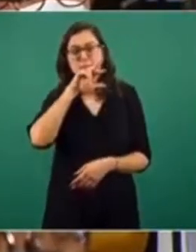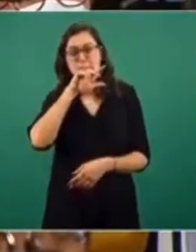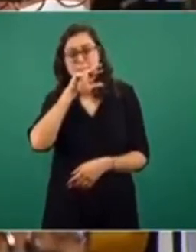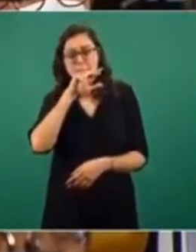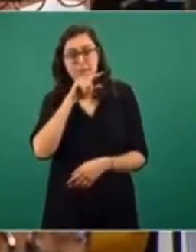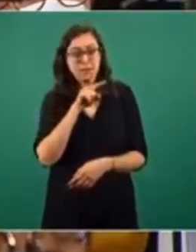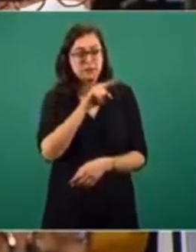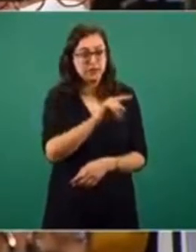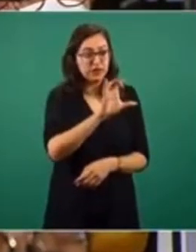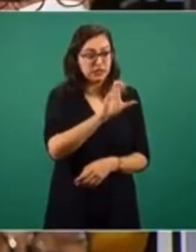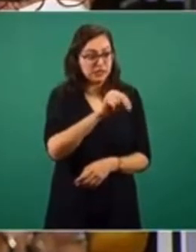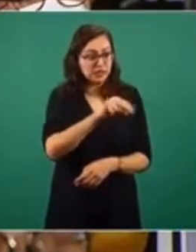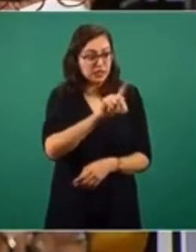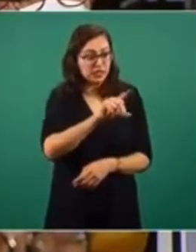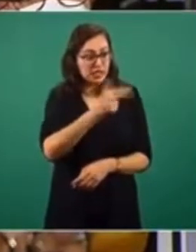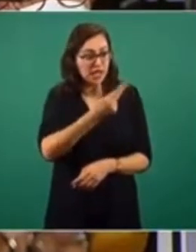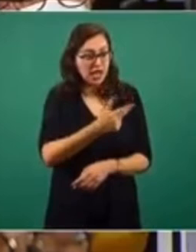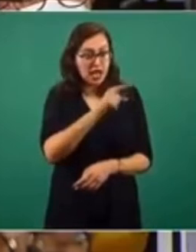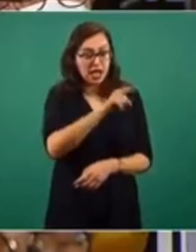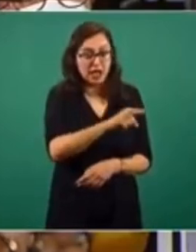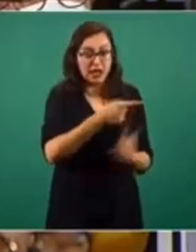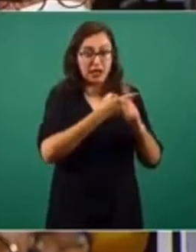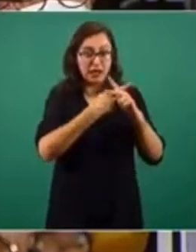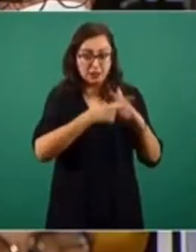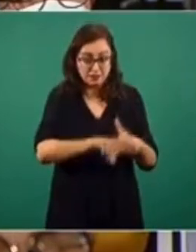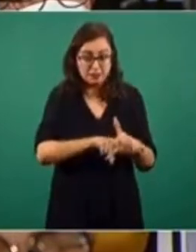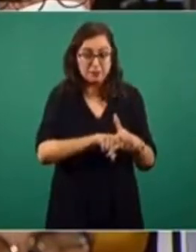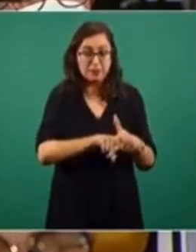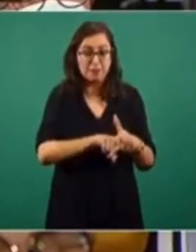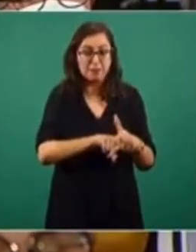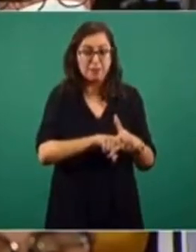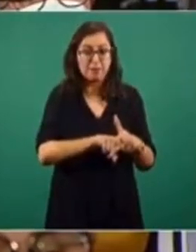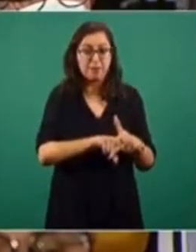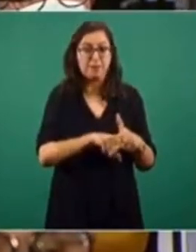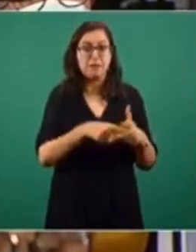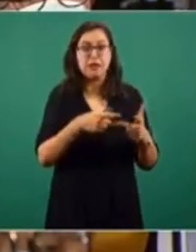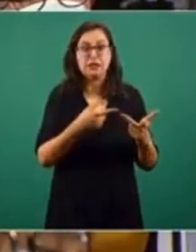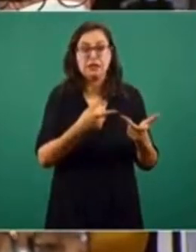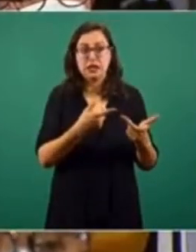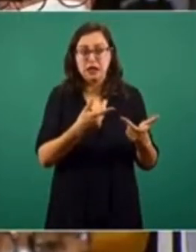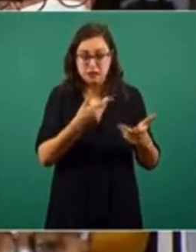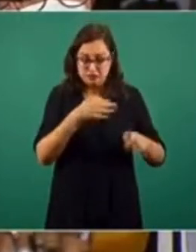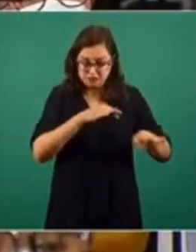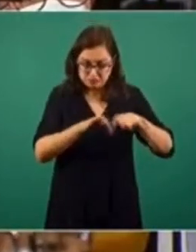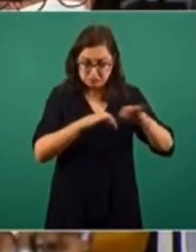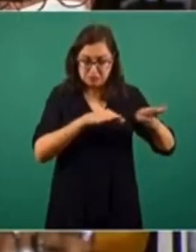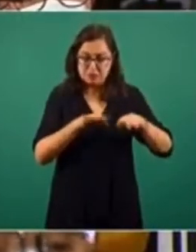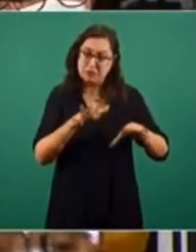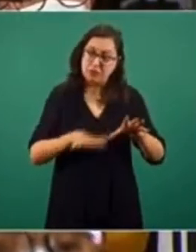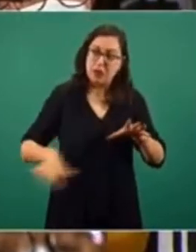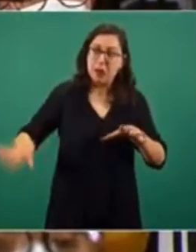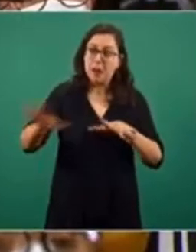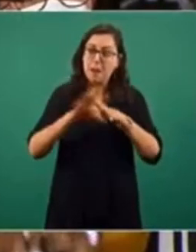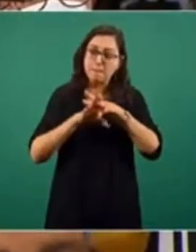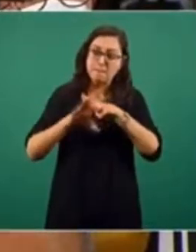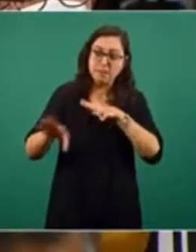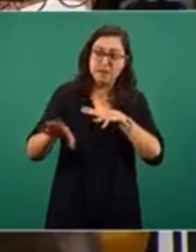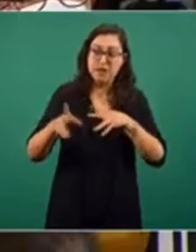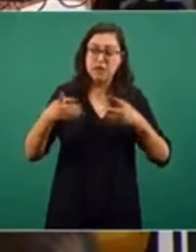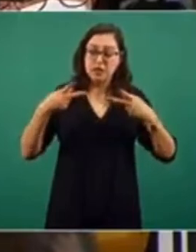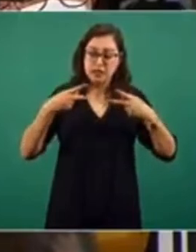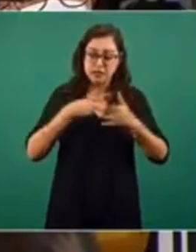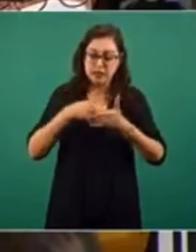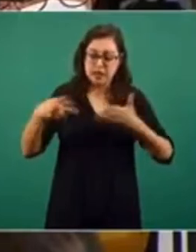CNDH emprenda una acción justo para prevenir las violaciones a derechos humanos de los migrantes, más bien está amenazando